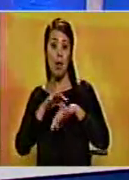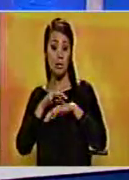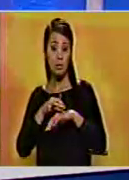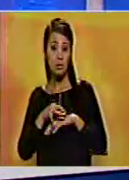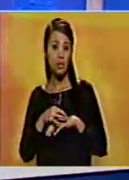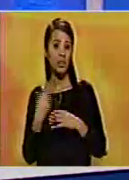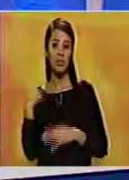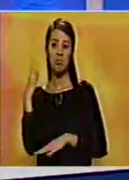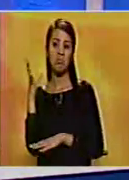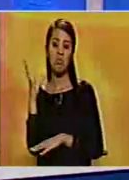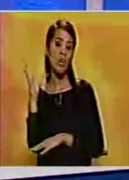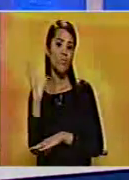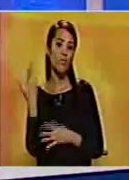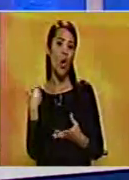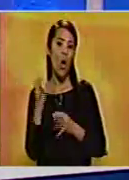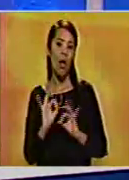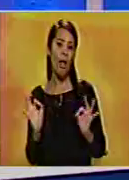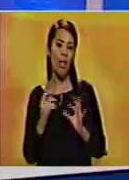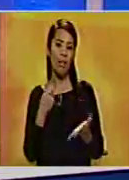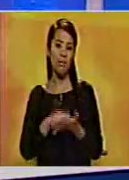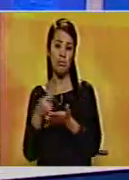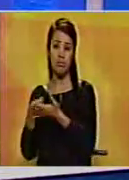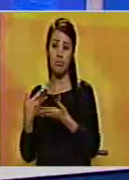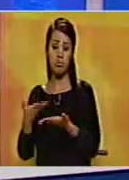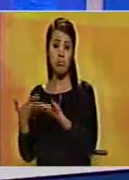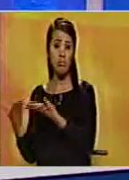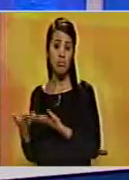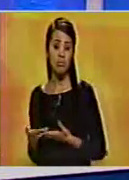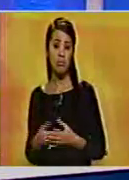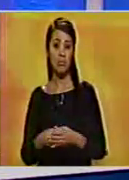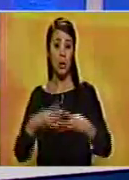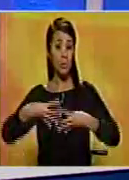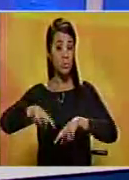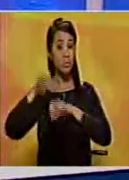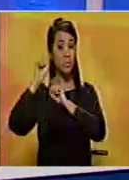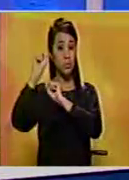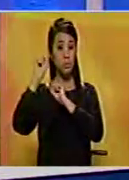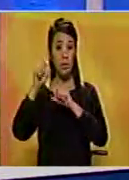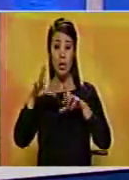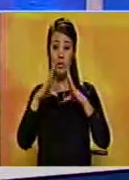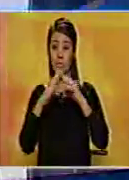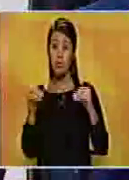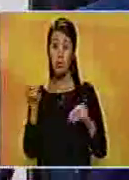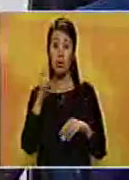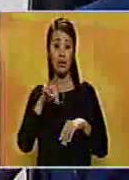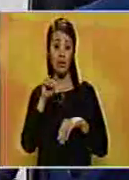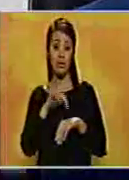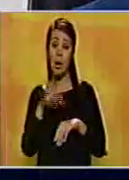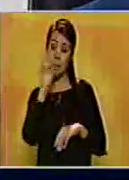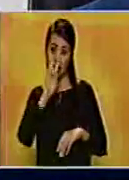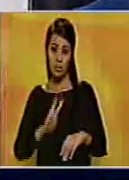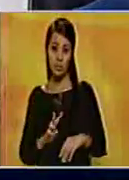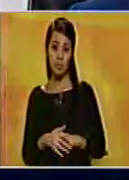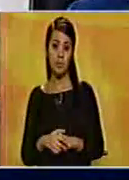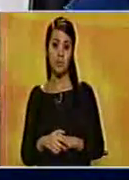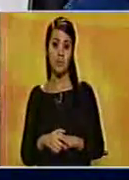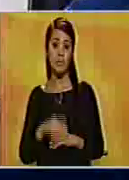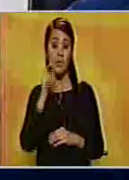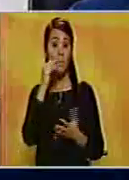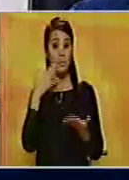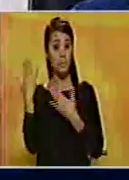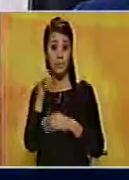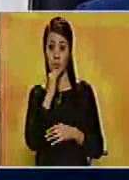incumplimiento en su entrega que ha provocado múltiples protestas en todo el territorio nacional. El presidente de la Comisión, Juan Guaidó,